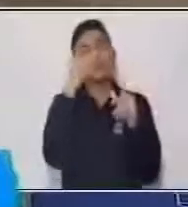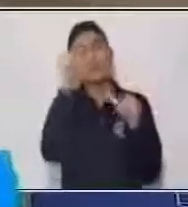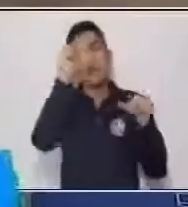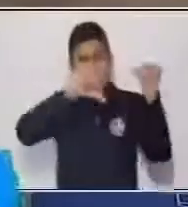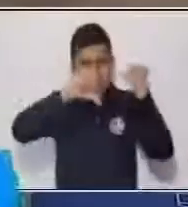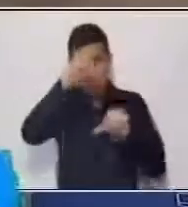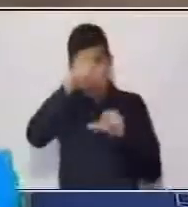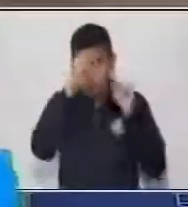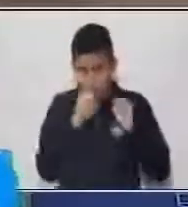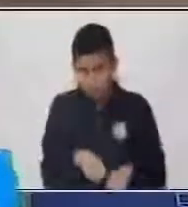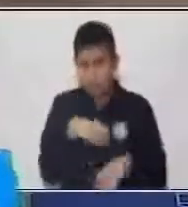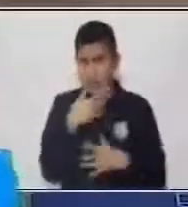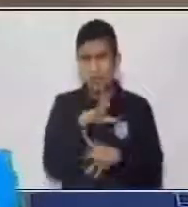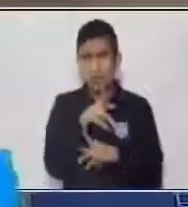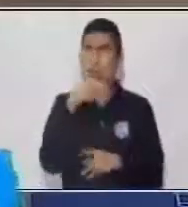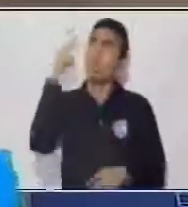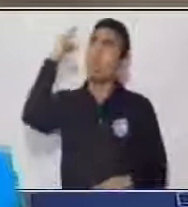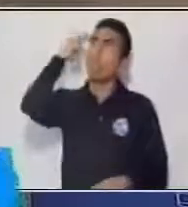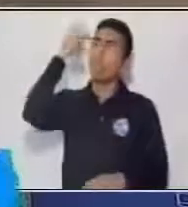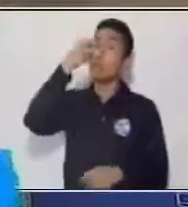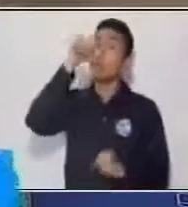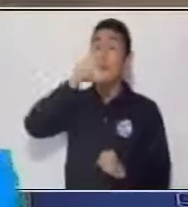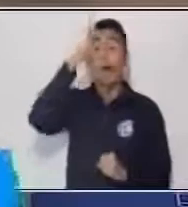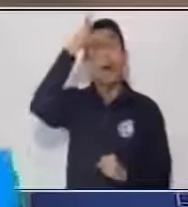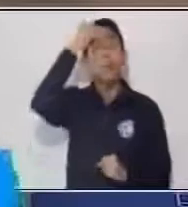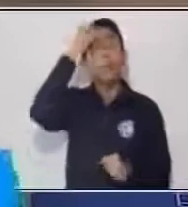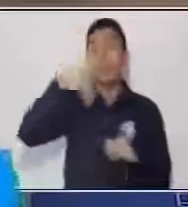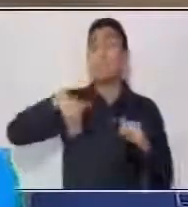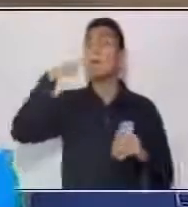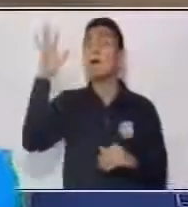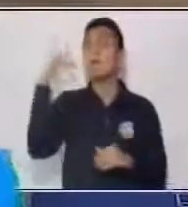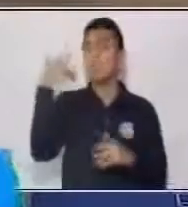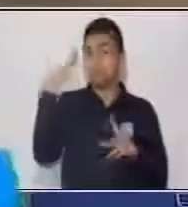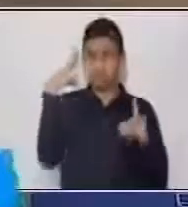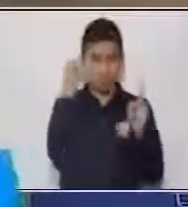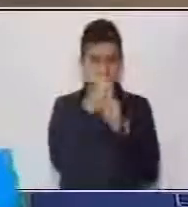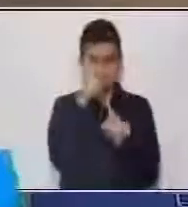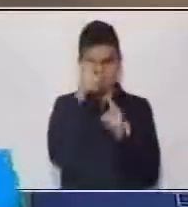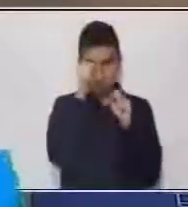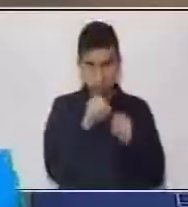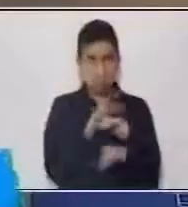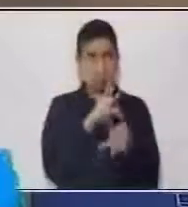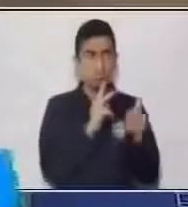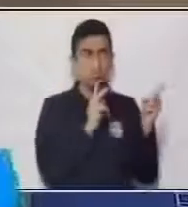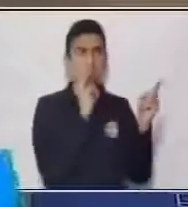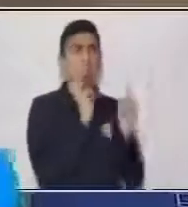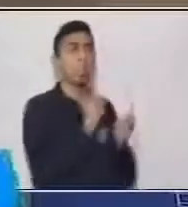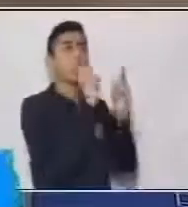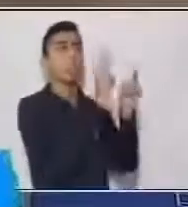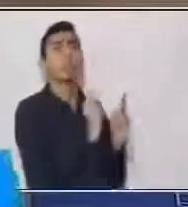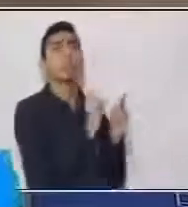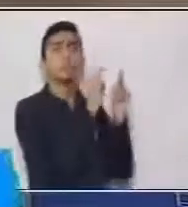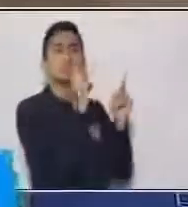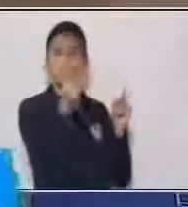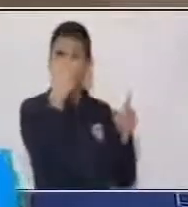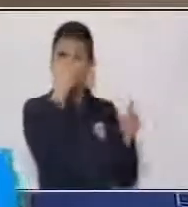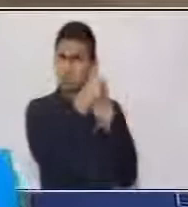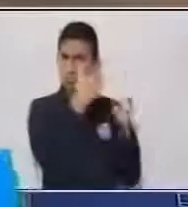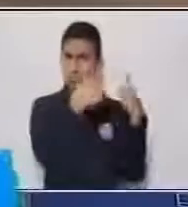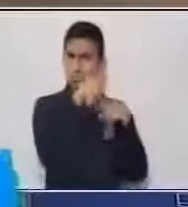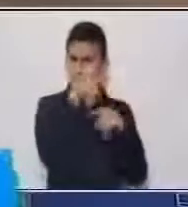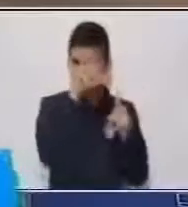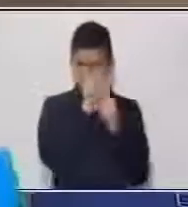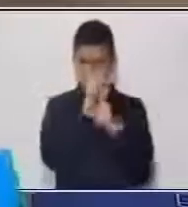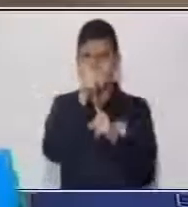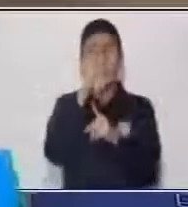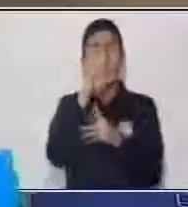concluyendo, y no solo concluyes, sino aprendes. Y a la hora de poder platicar con alguien, vas a poder tener tus